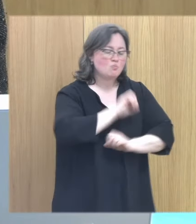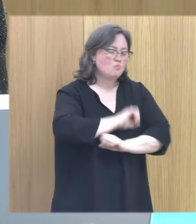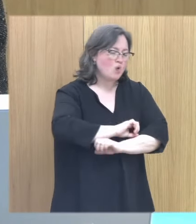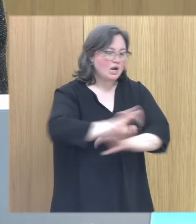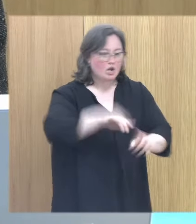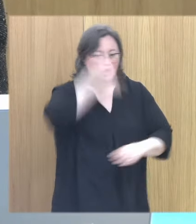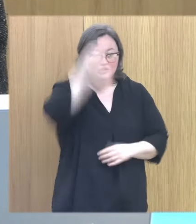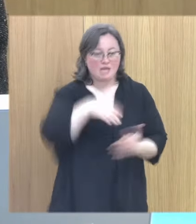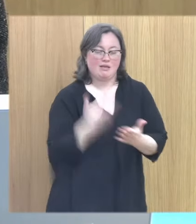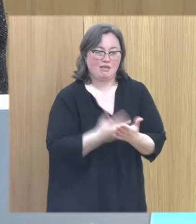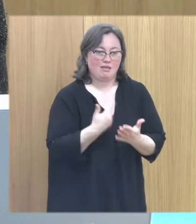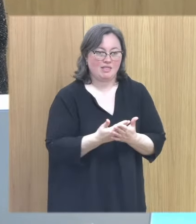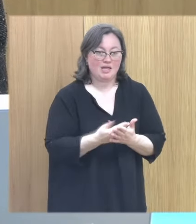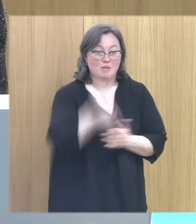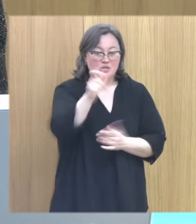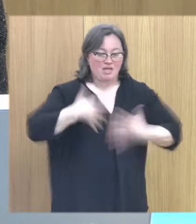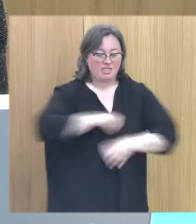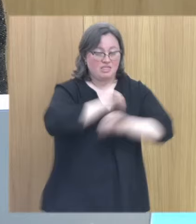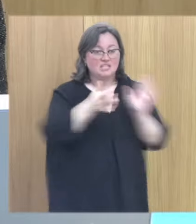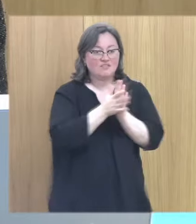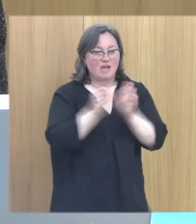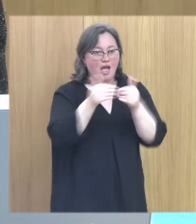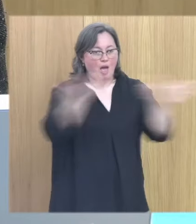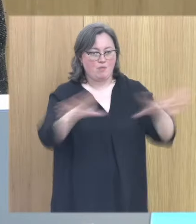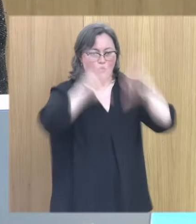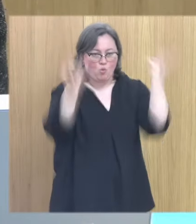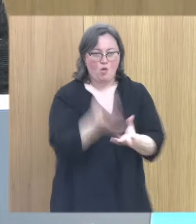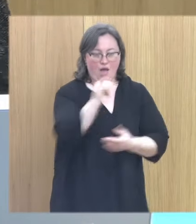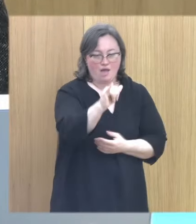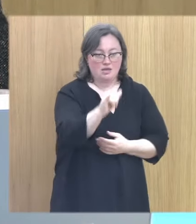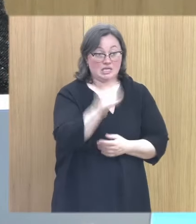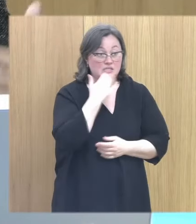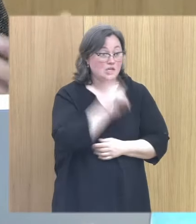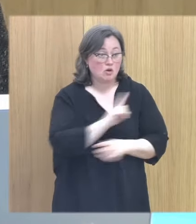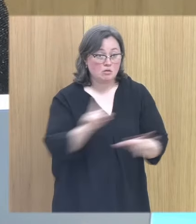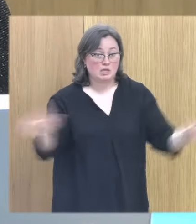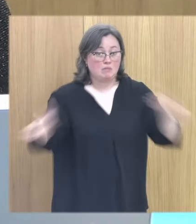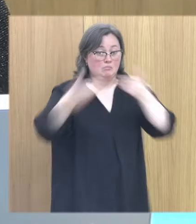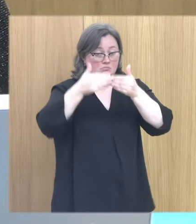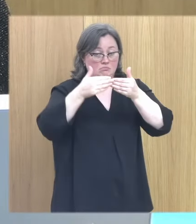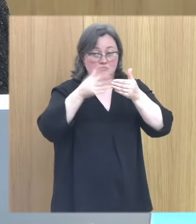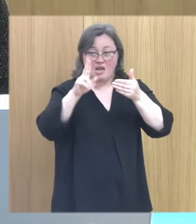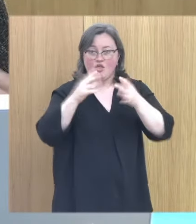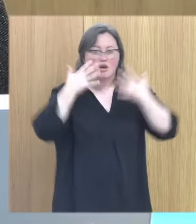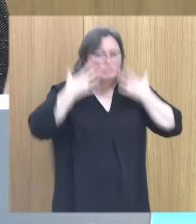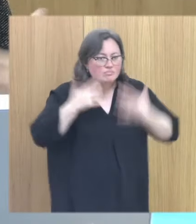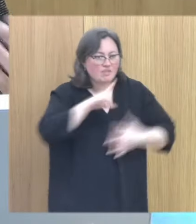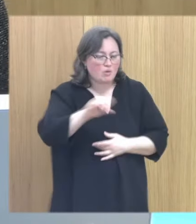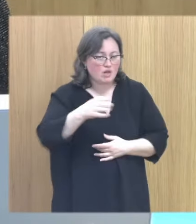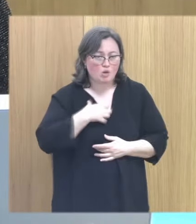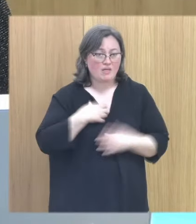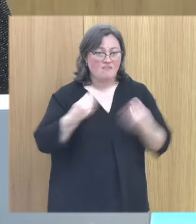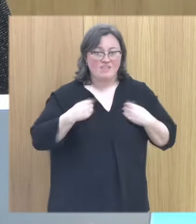yo sé y que tengo para saber que está integrado es que vuelves a abrirte porque si no te abres nunca tendrás relaciones auténticas si no te abres